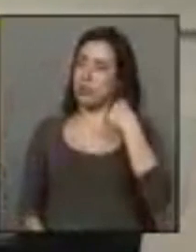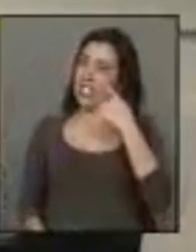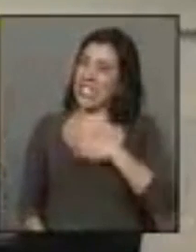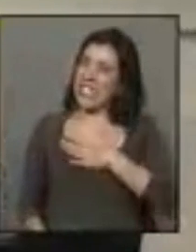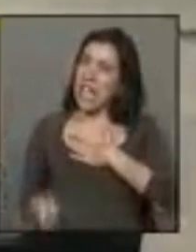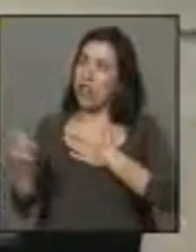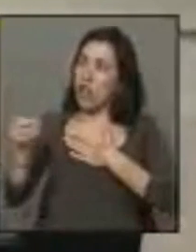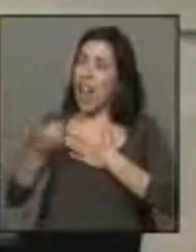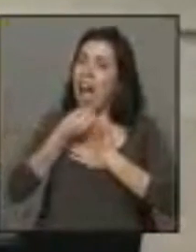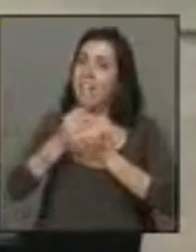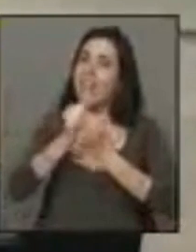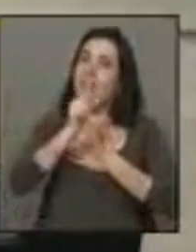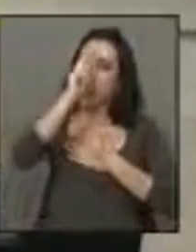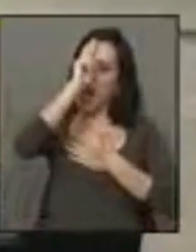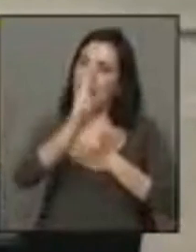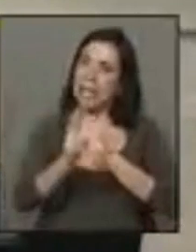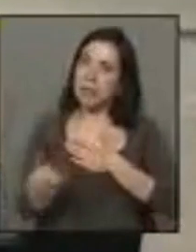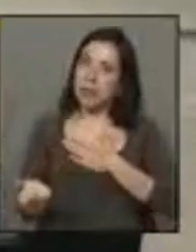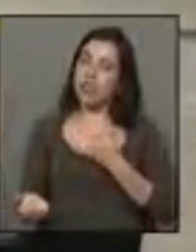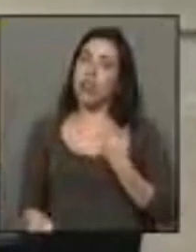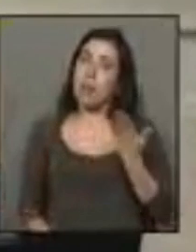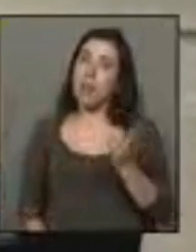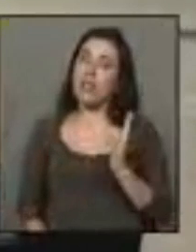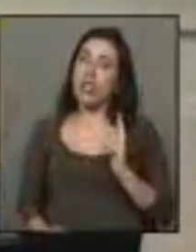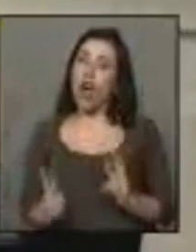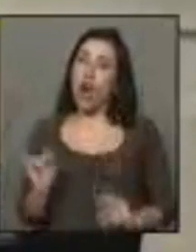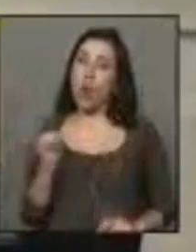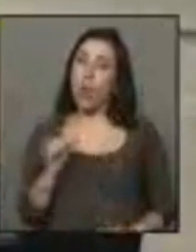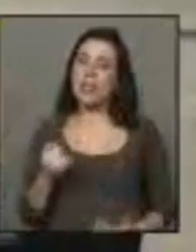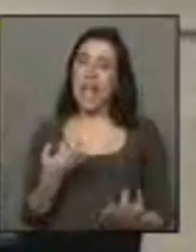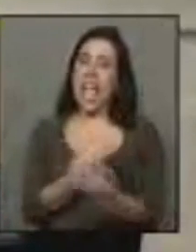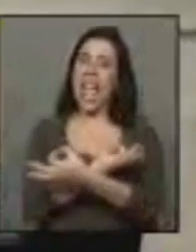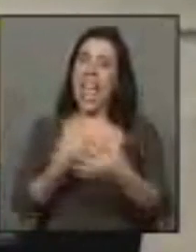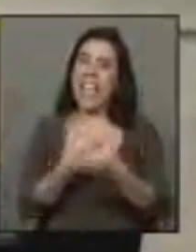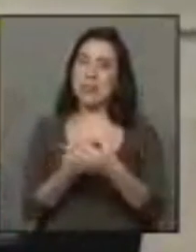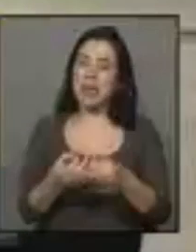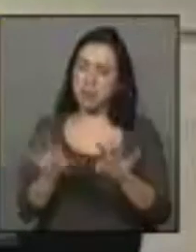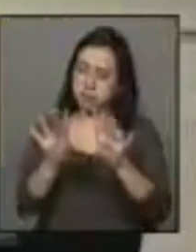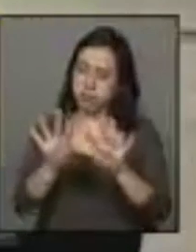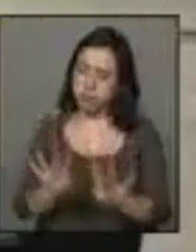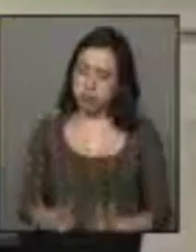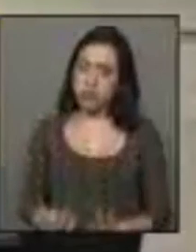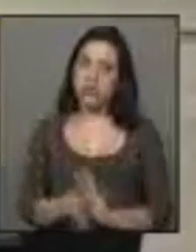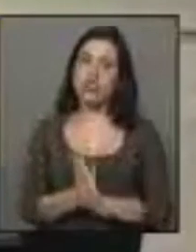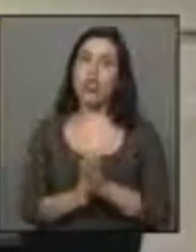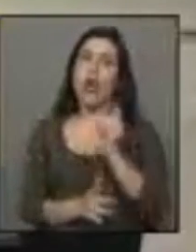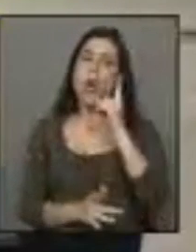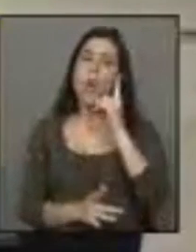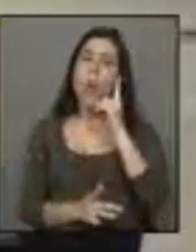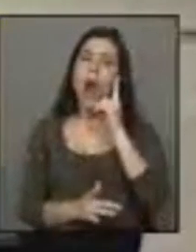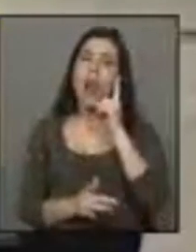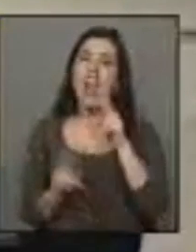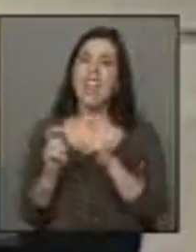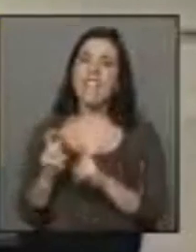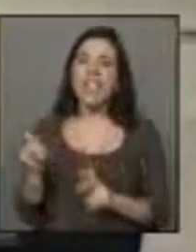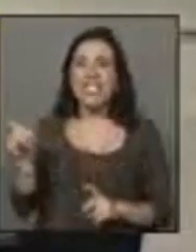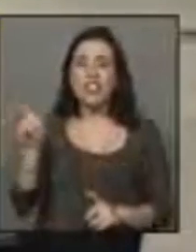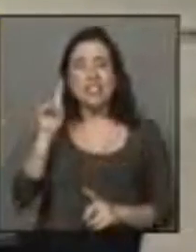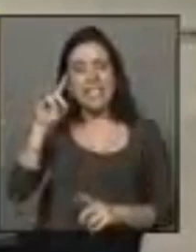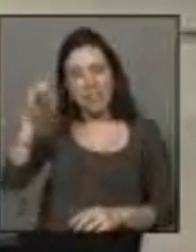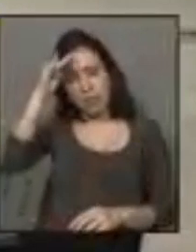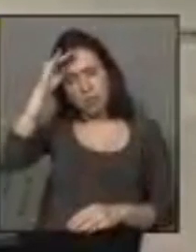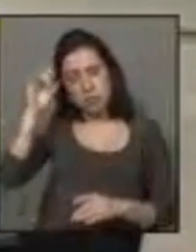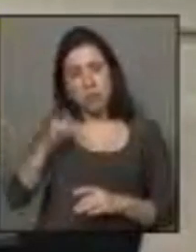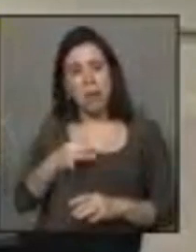falta de respeto. Yo, presidente, quiero pedirle a don Reinaldo Ruiz que nos explique por escrito cuáles son los estudios que él tiene